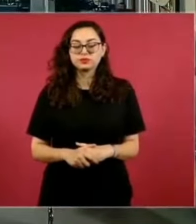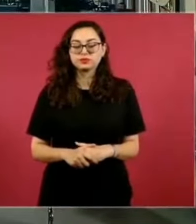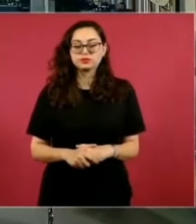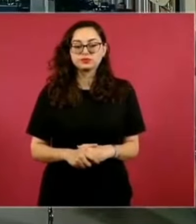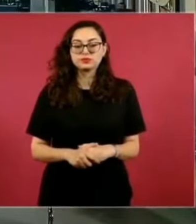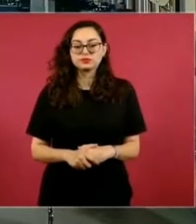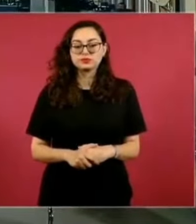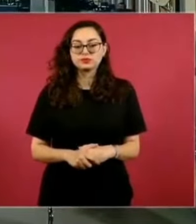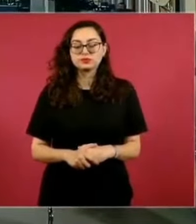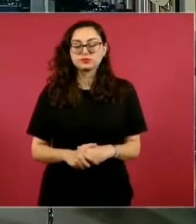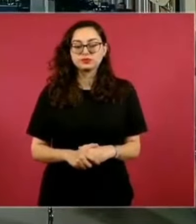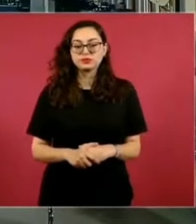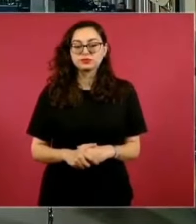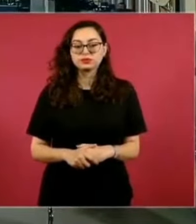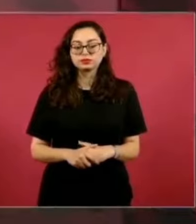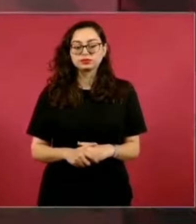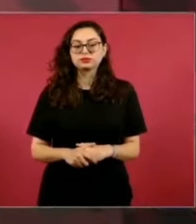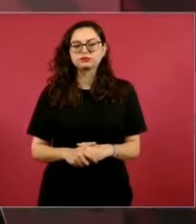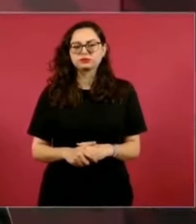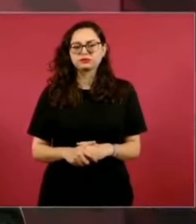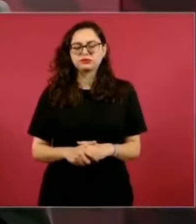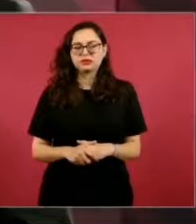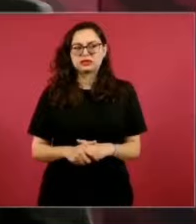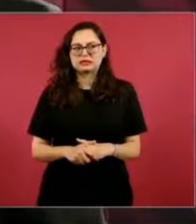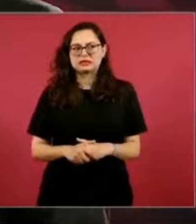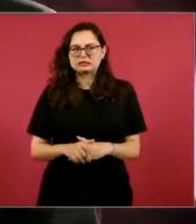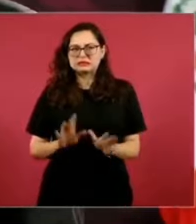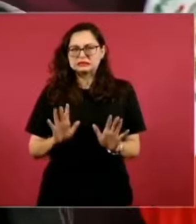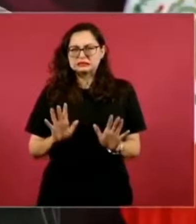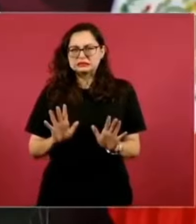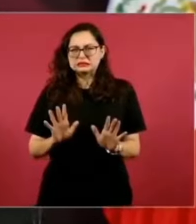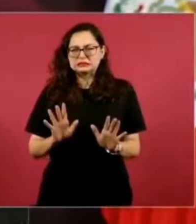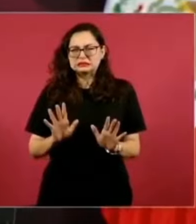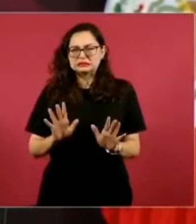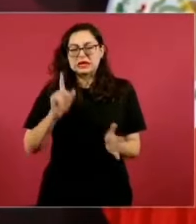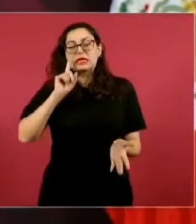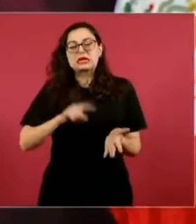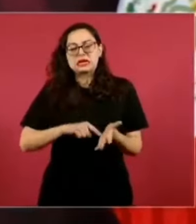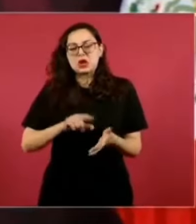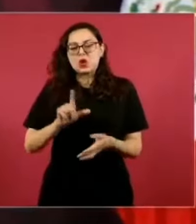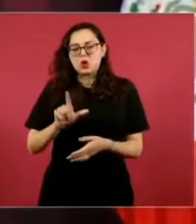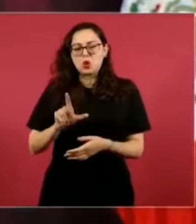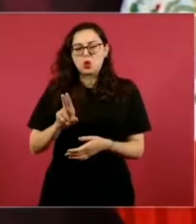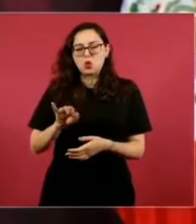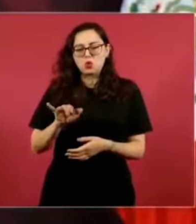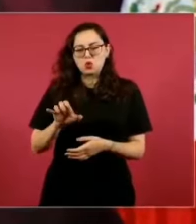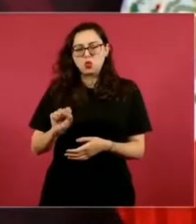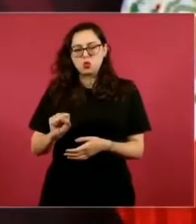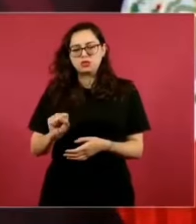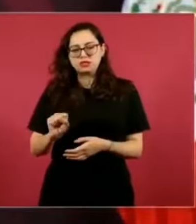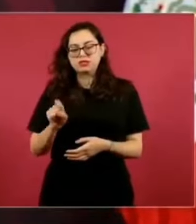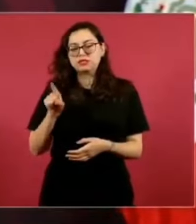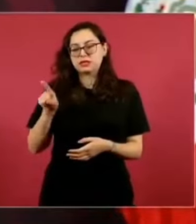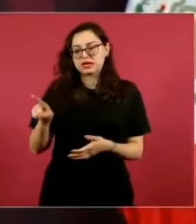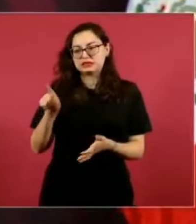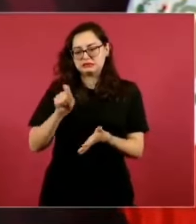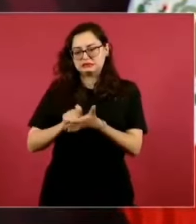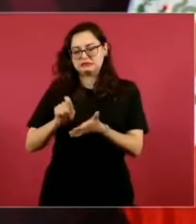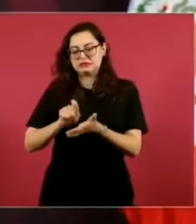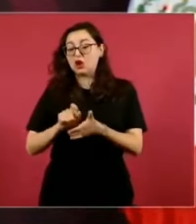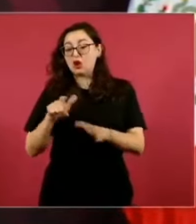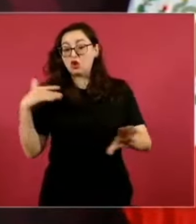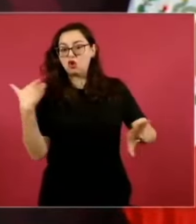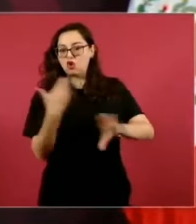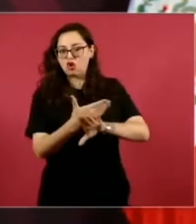sí, pero creo que sí Luis, él era escritor, antiporfirista